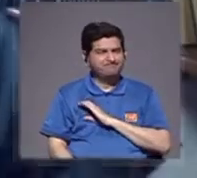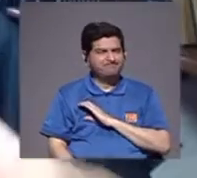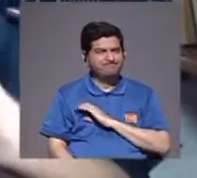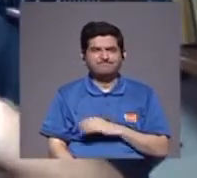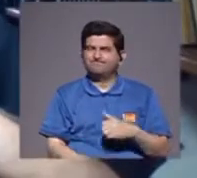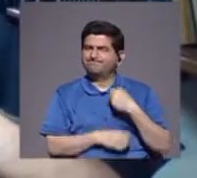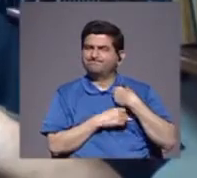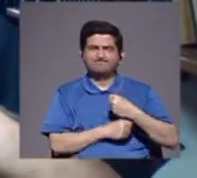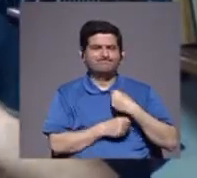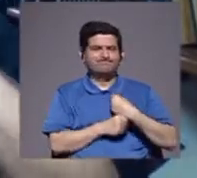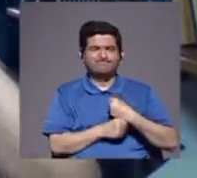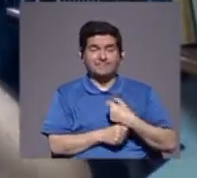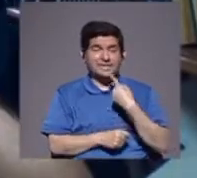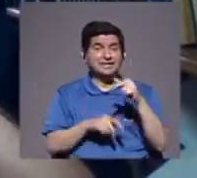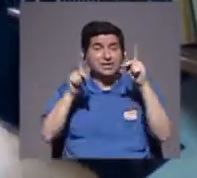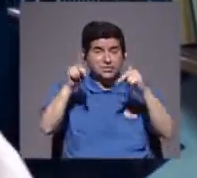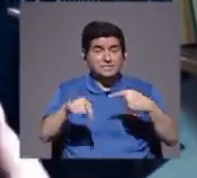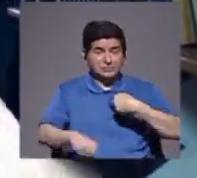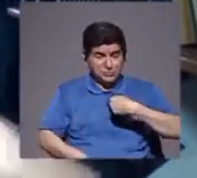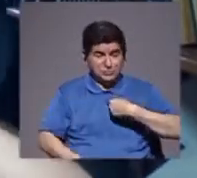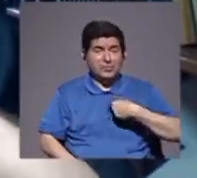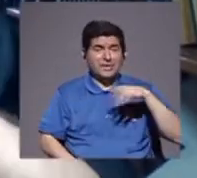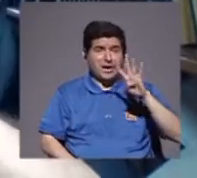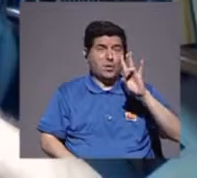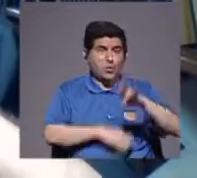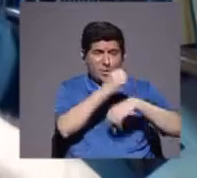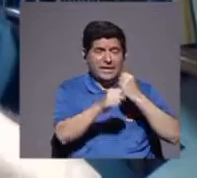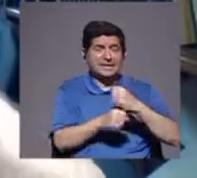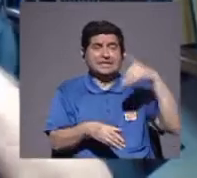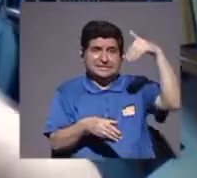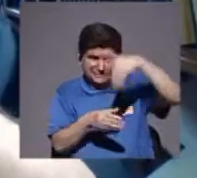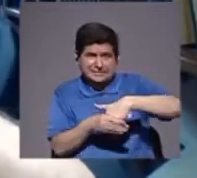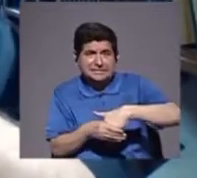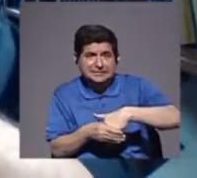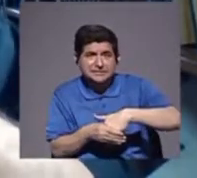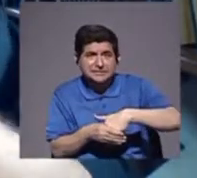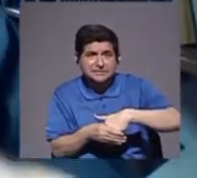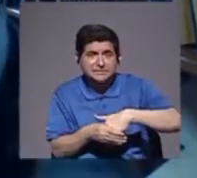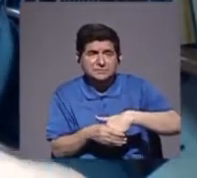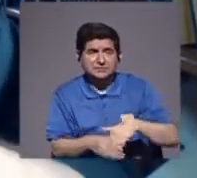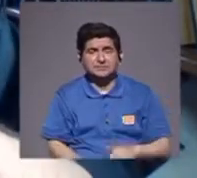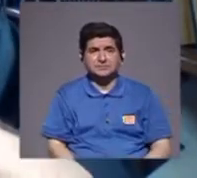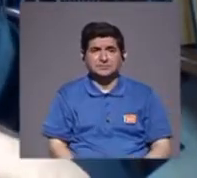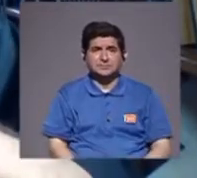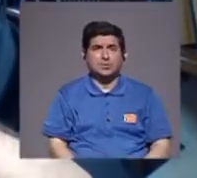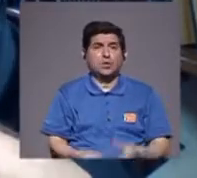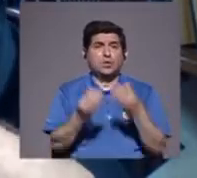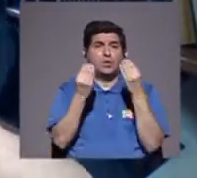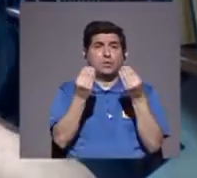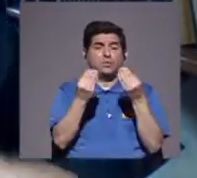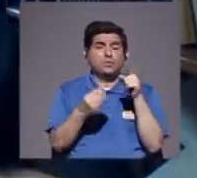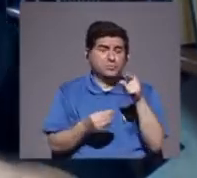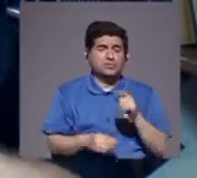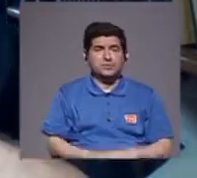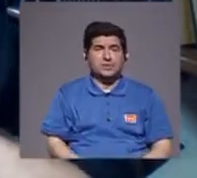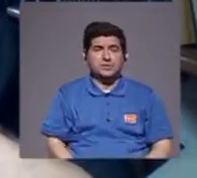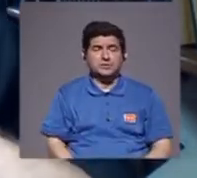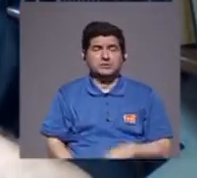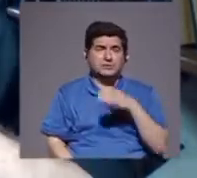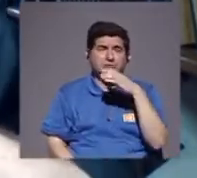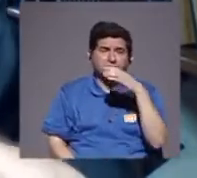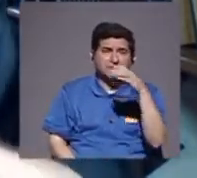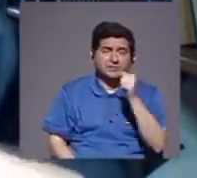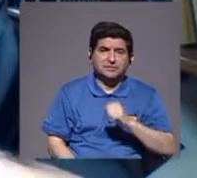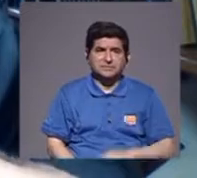militar, se lo dice alguien que ha estado, 47 años involucrado en eso, y mucho en dirección de eso, y en consejería,